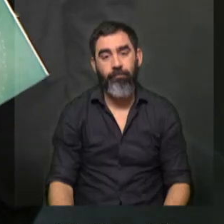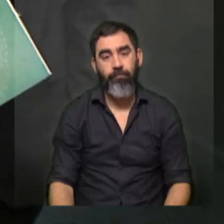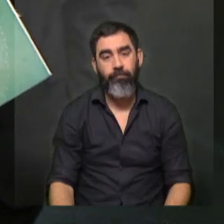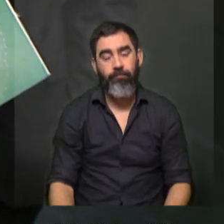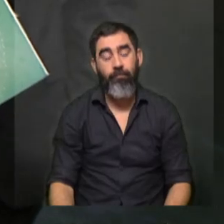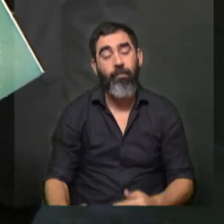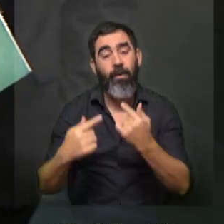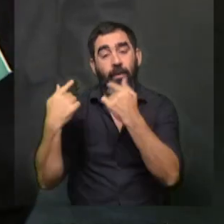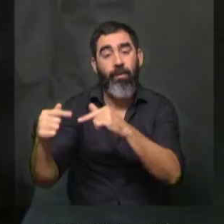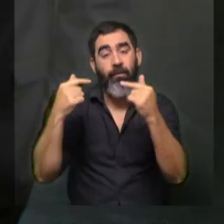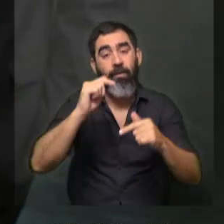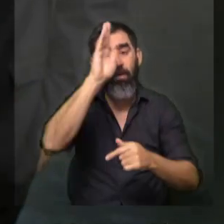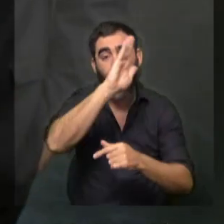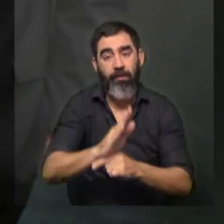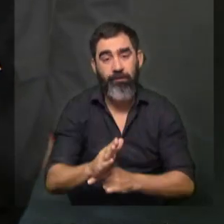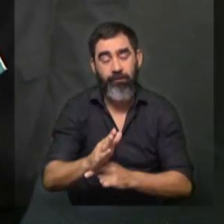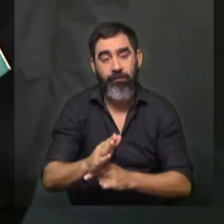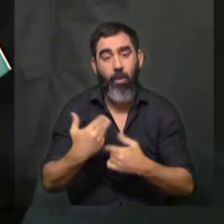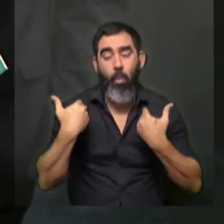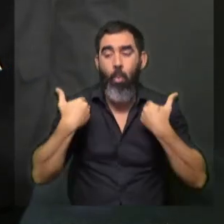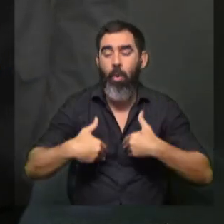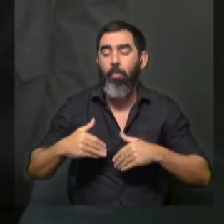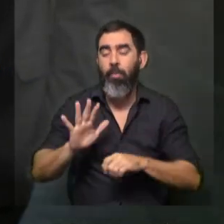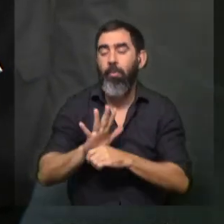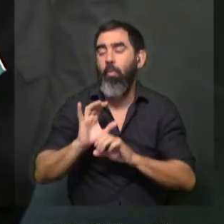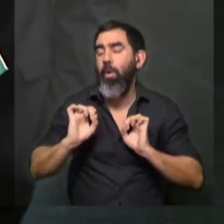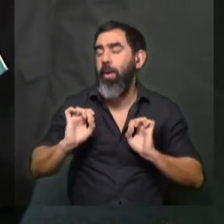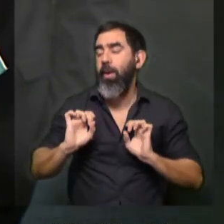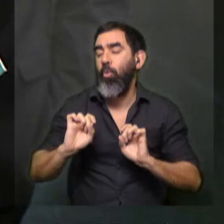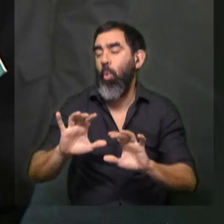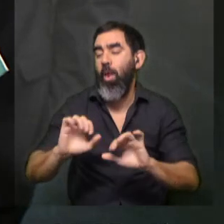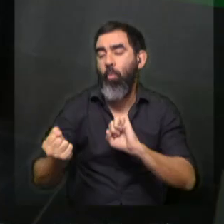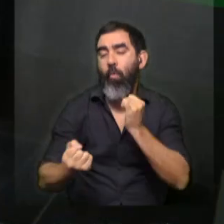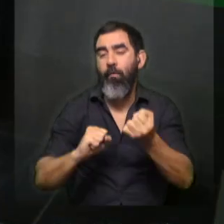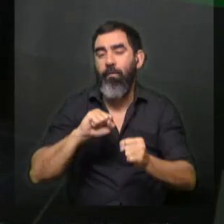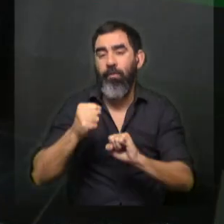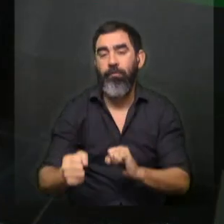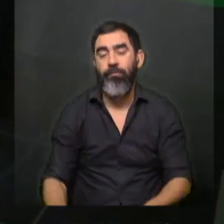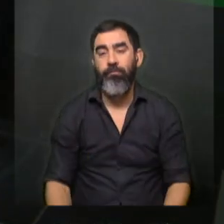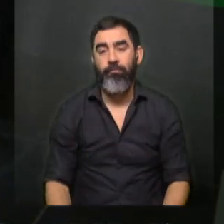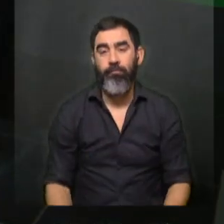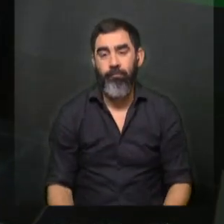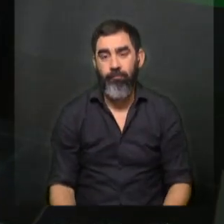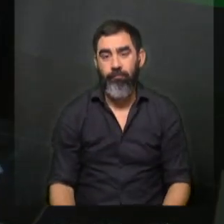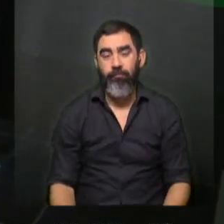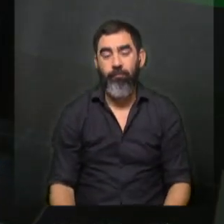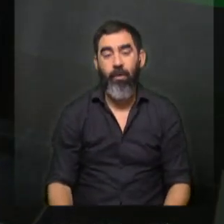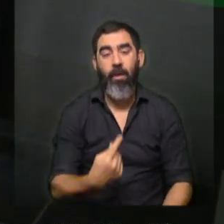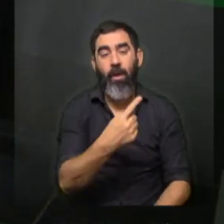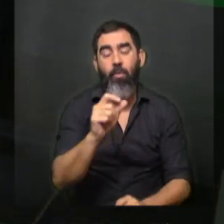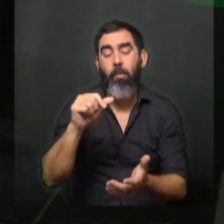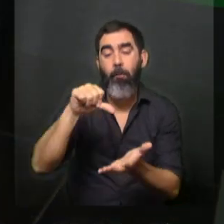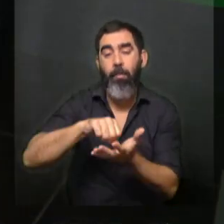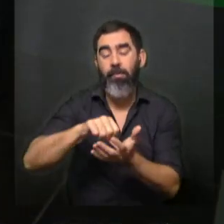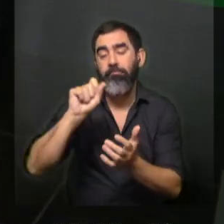a lo que son los brasileños, que el cuerpo ya les hable, se bailan cuando hablan. Se bailan encima, digamos. Como que cada país tiene sus